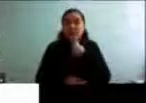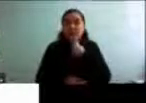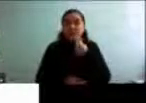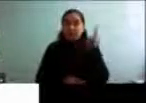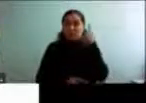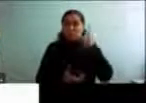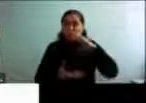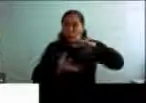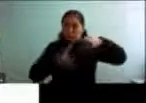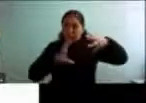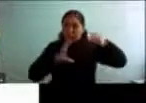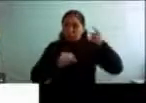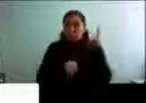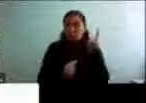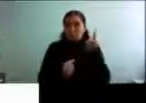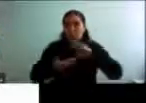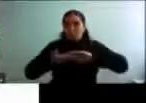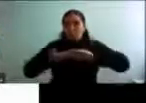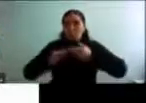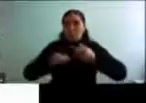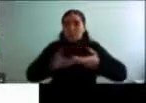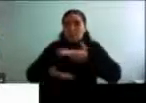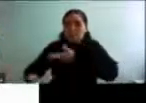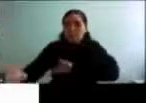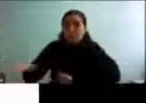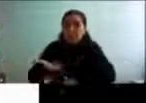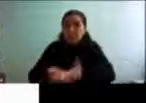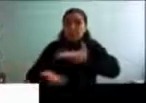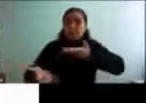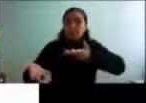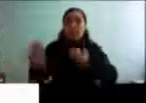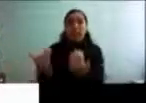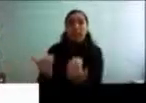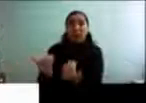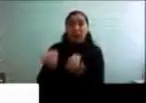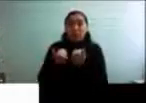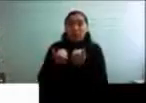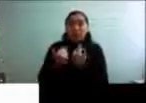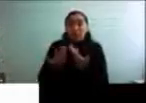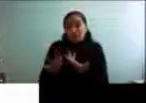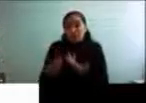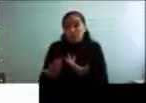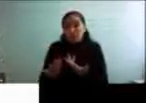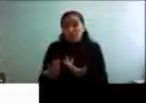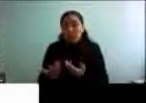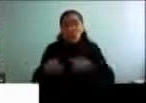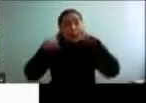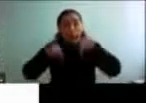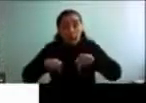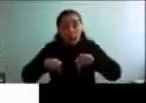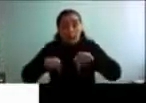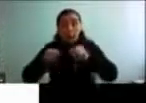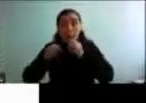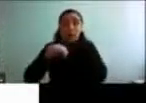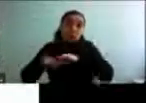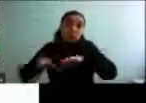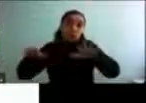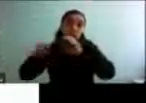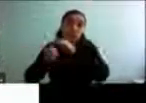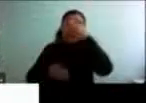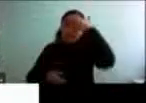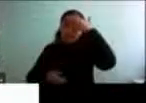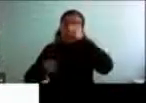mundo, vivimos en comunidad y es importante que nos apoyemos entre todos. Bueno, ahora que estamos en pandemia, eso se ha relevado